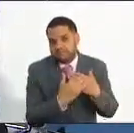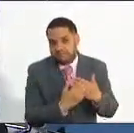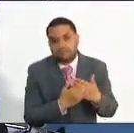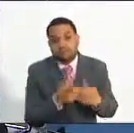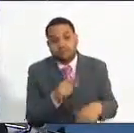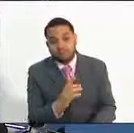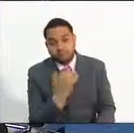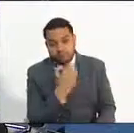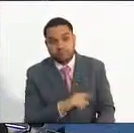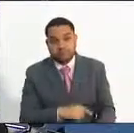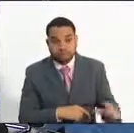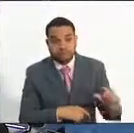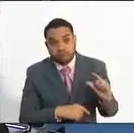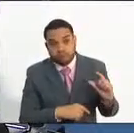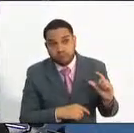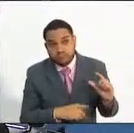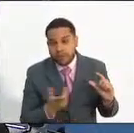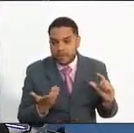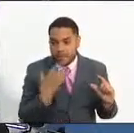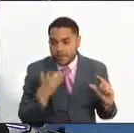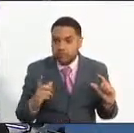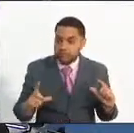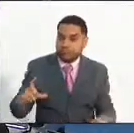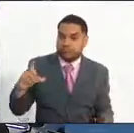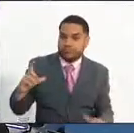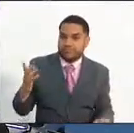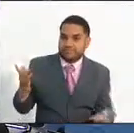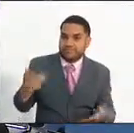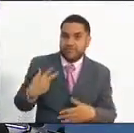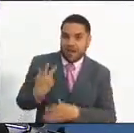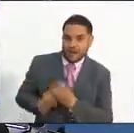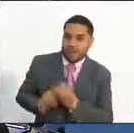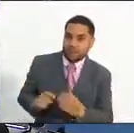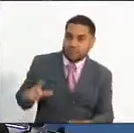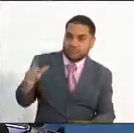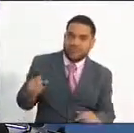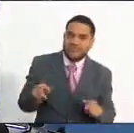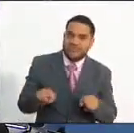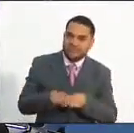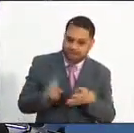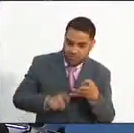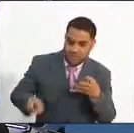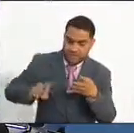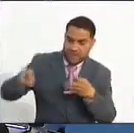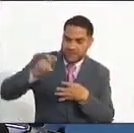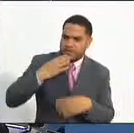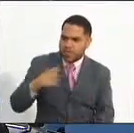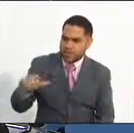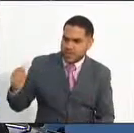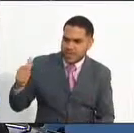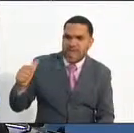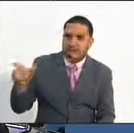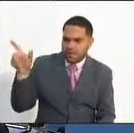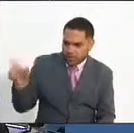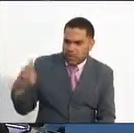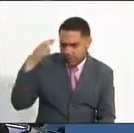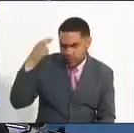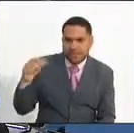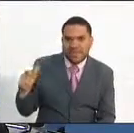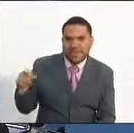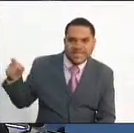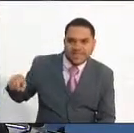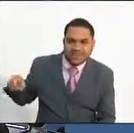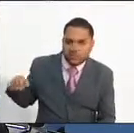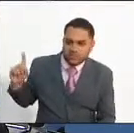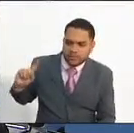salarial. Mientras que hay otros empleos o otros grados un poco más altos, un profesional grado 10 puede que requiera ya tres años de